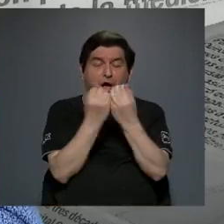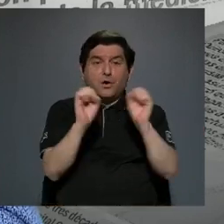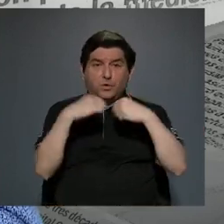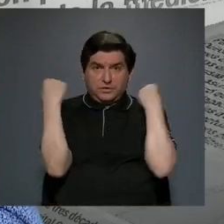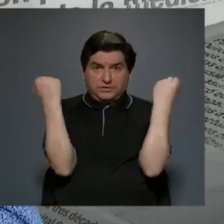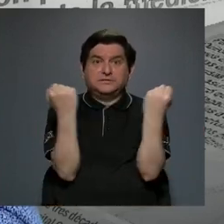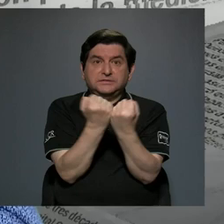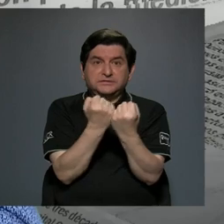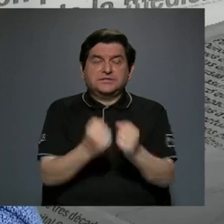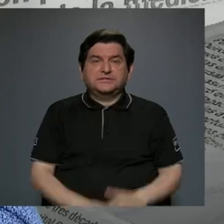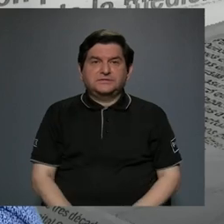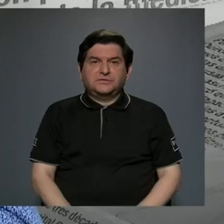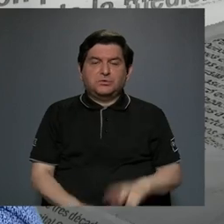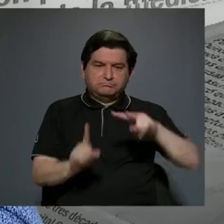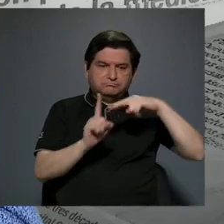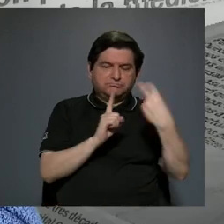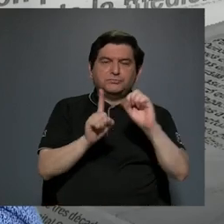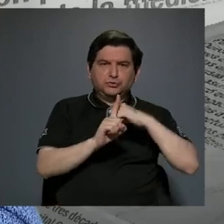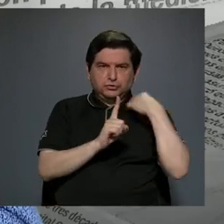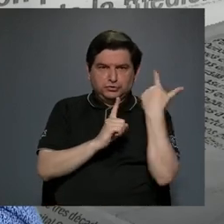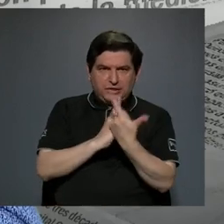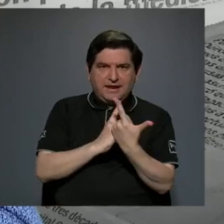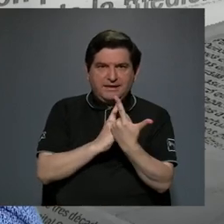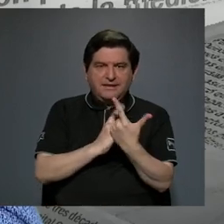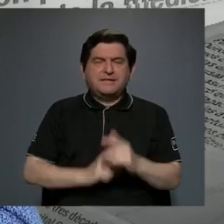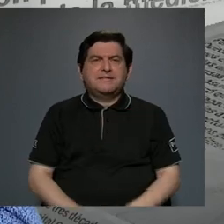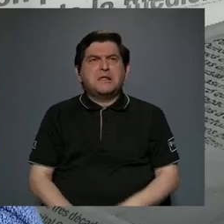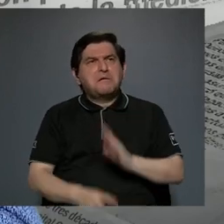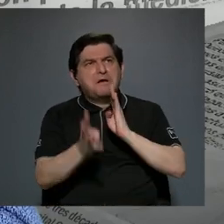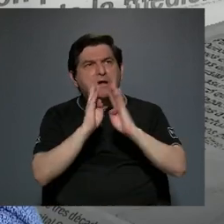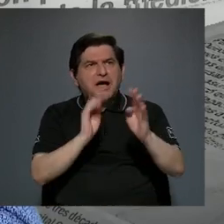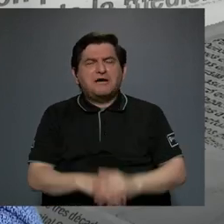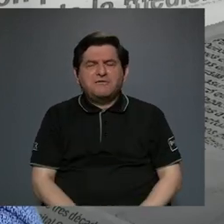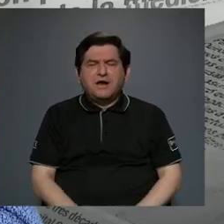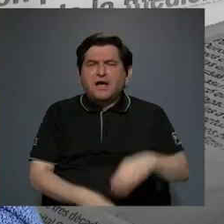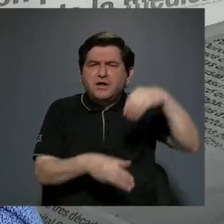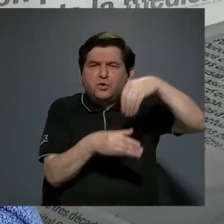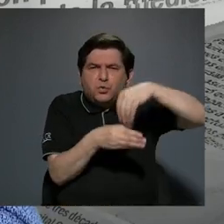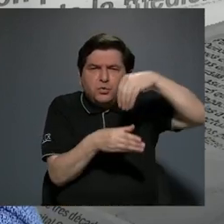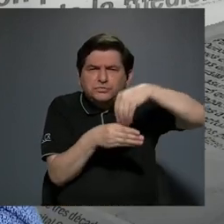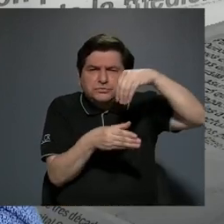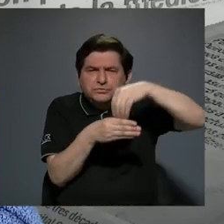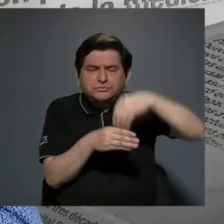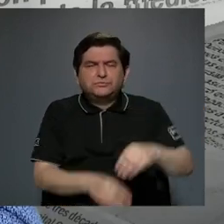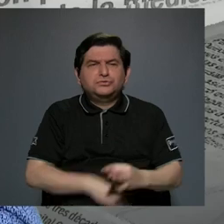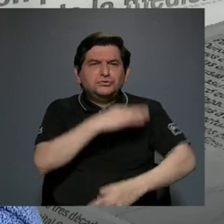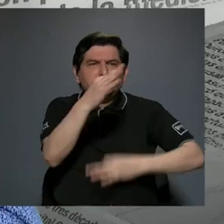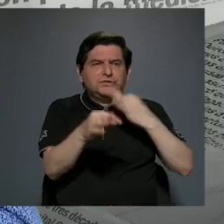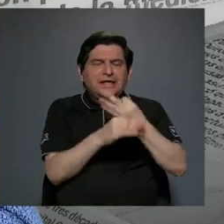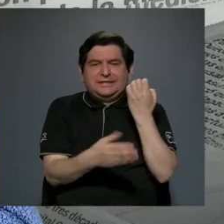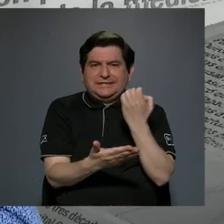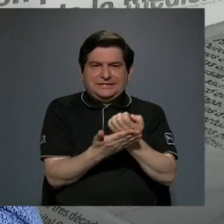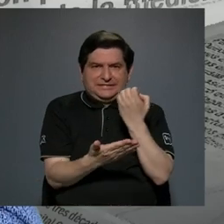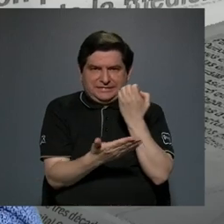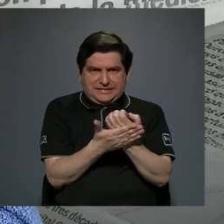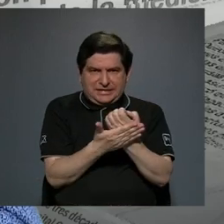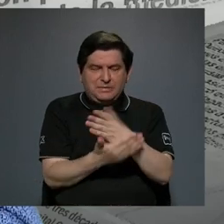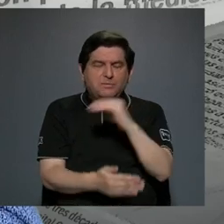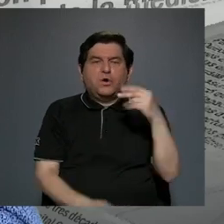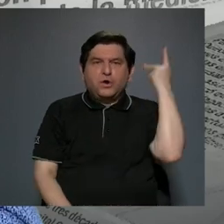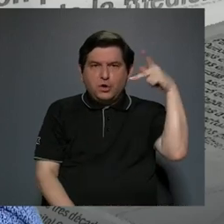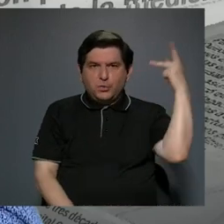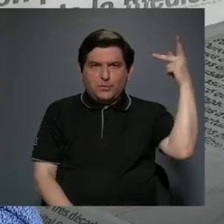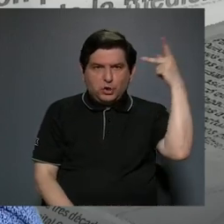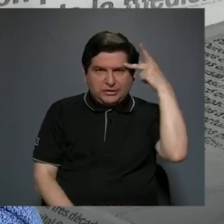el punto de vista social. Podríamos hablar de su aporte también del orden económico y del orden